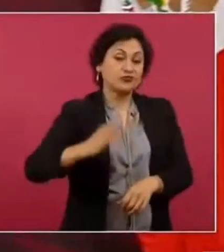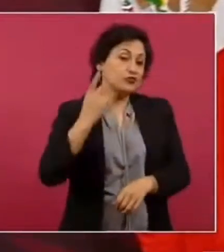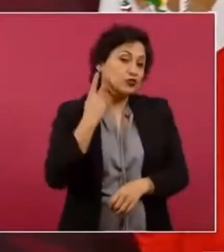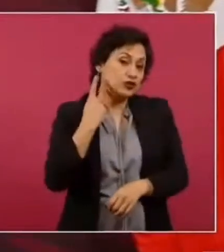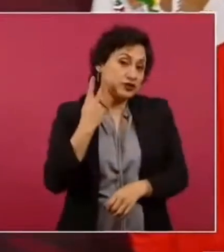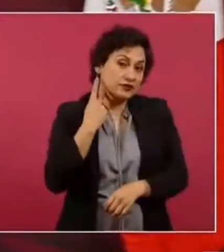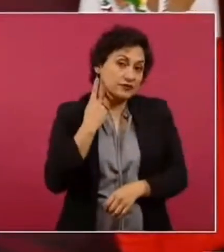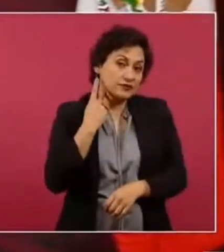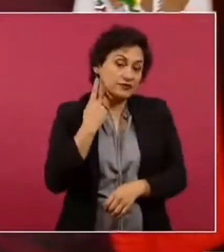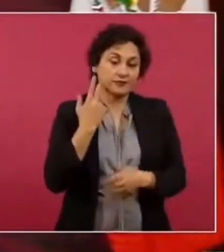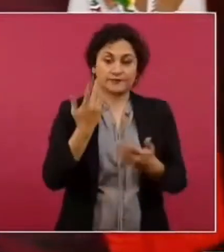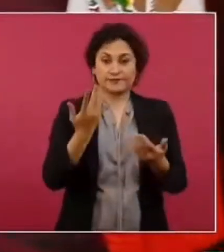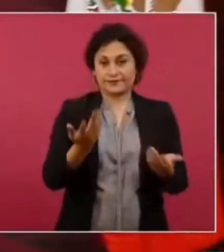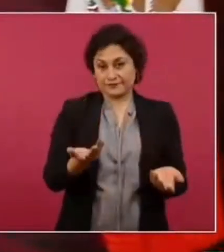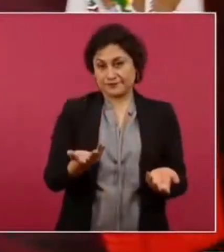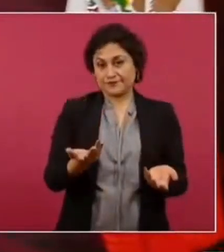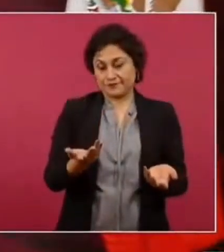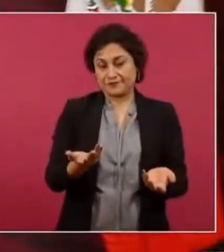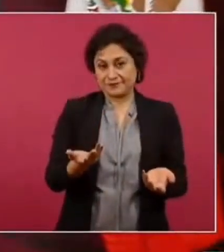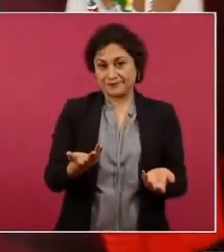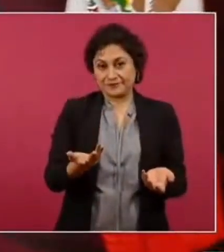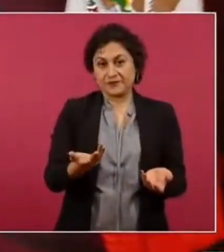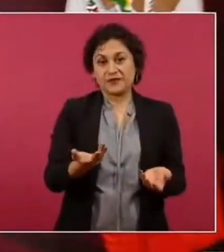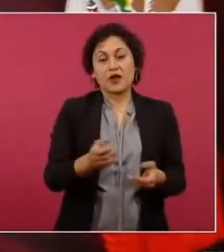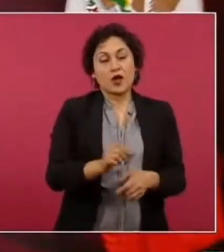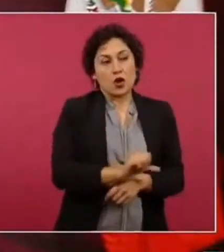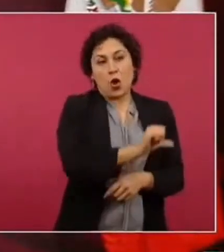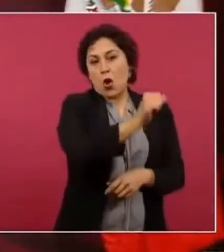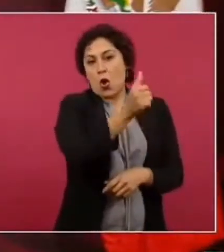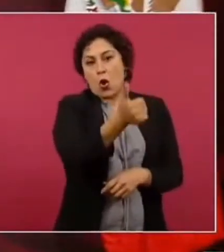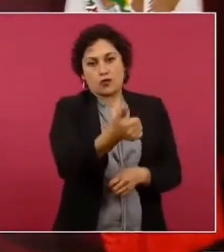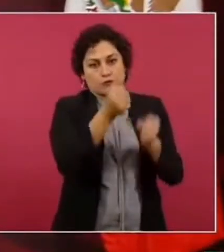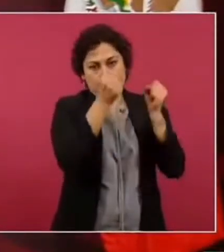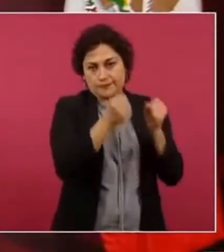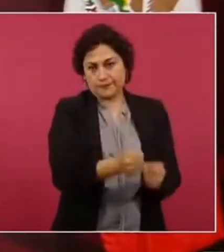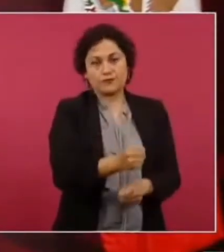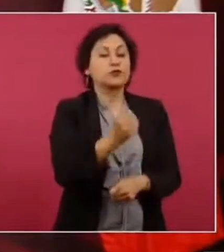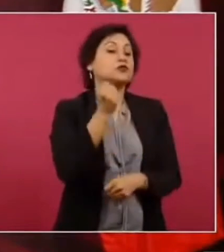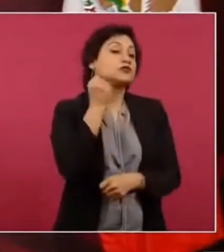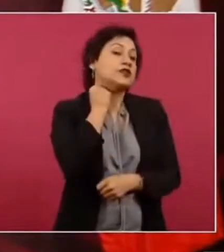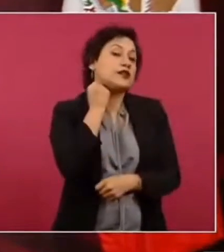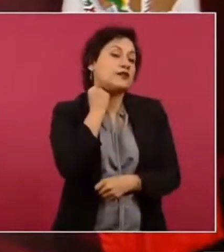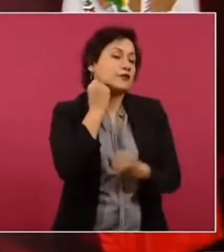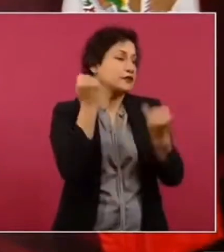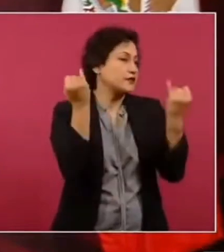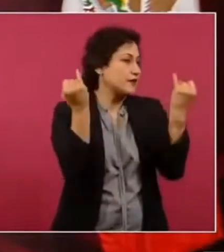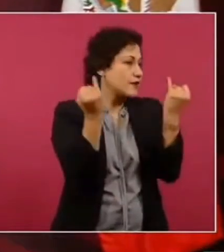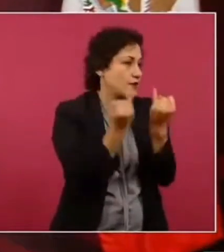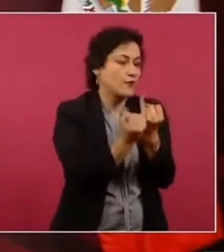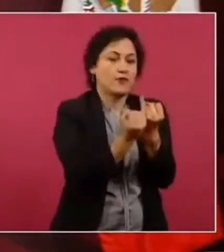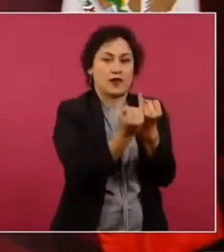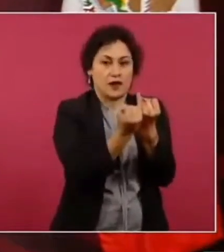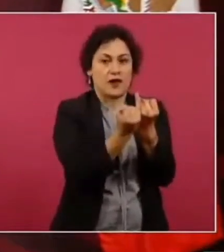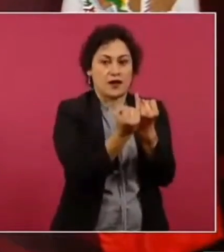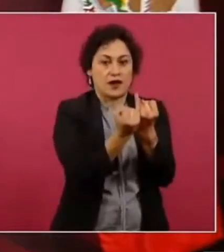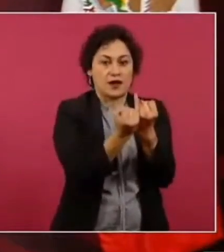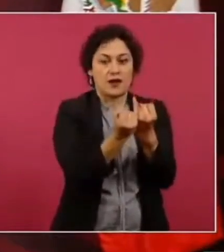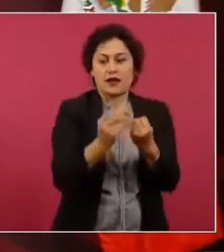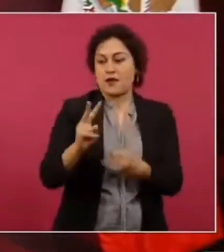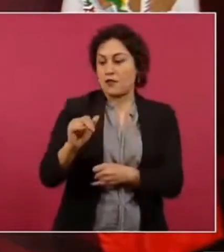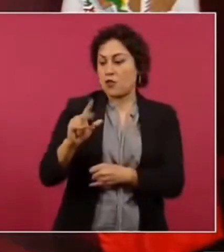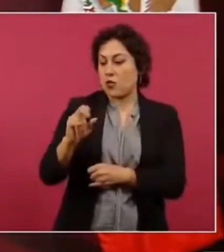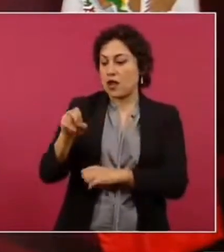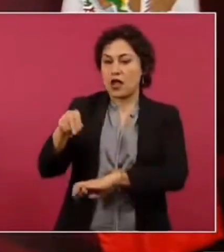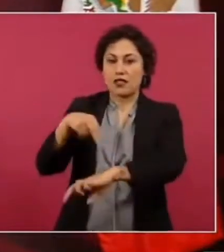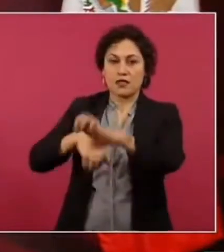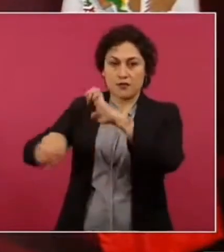hay seguramente senadores que reciben apoyo de Vulcan y lo peor de